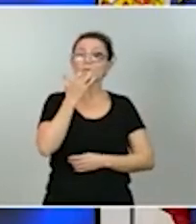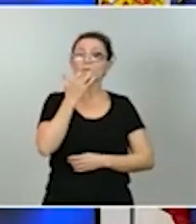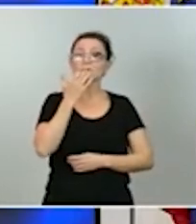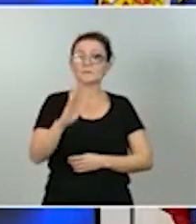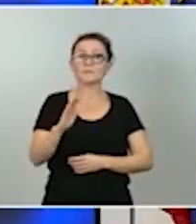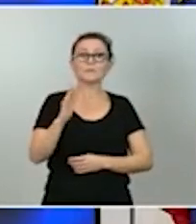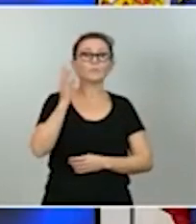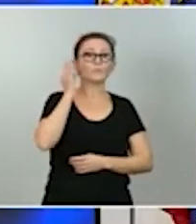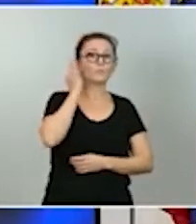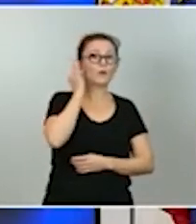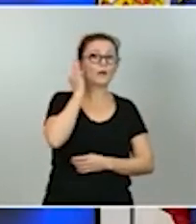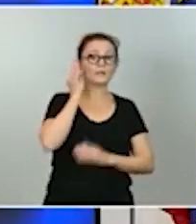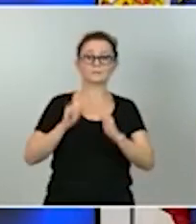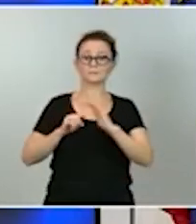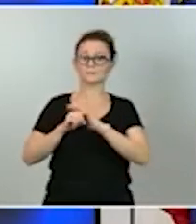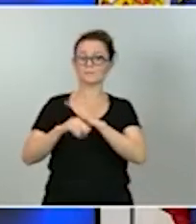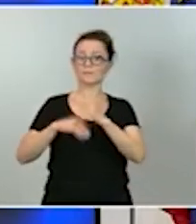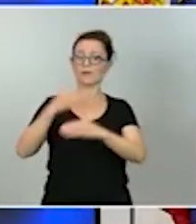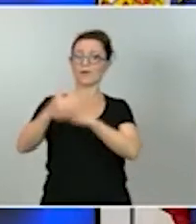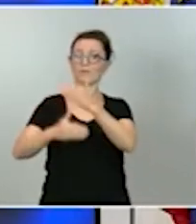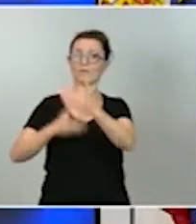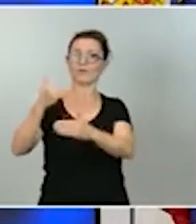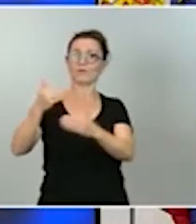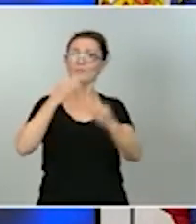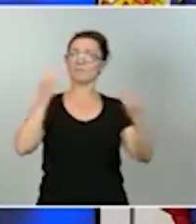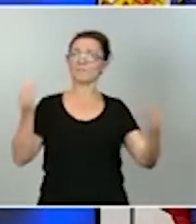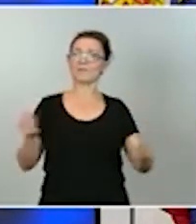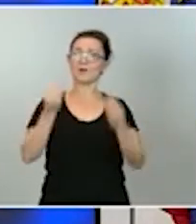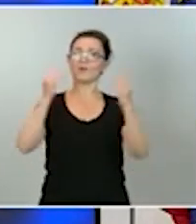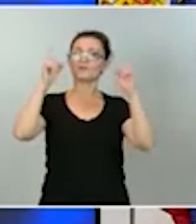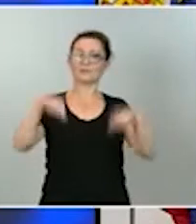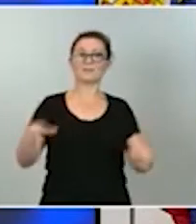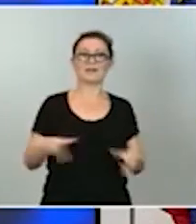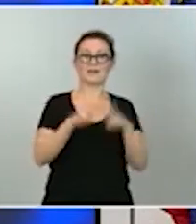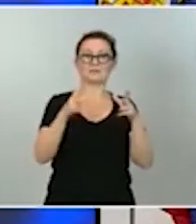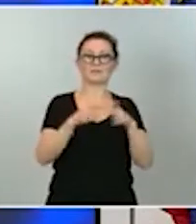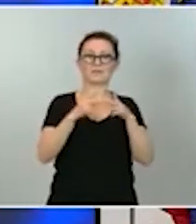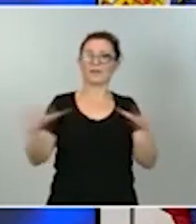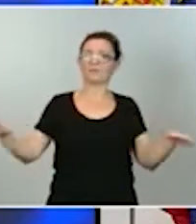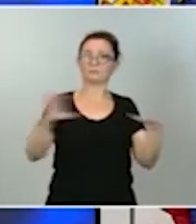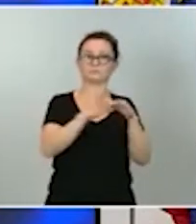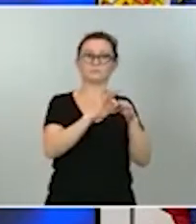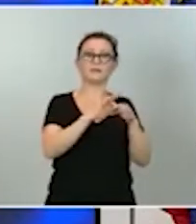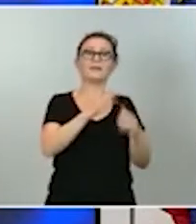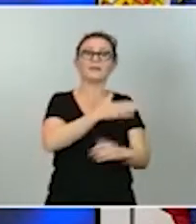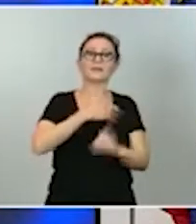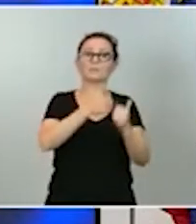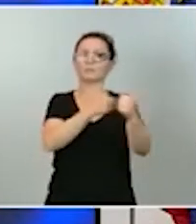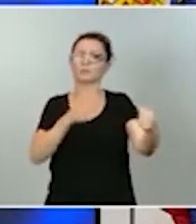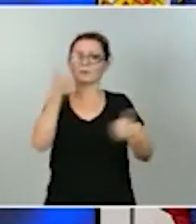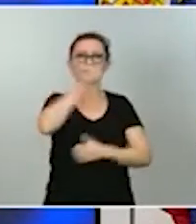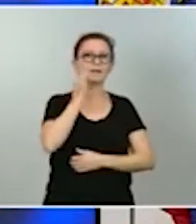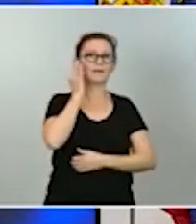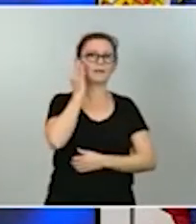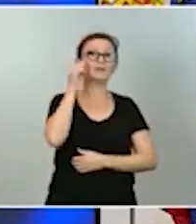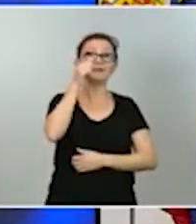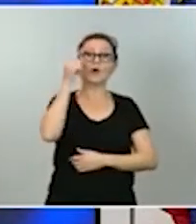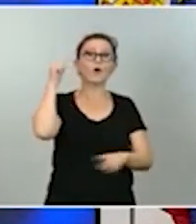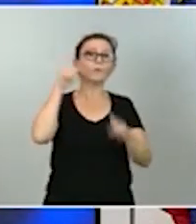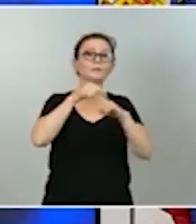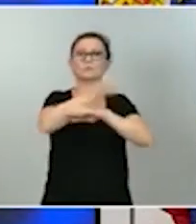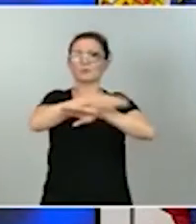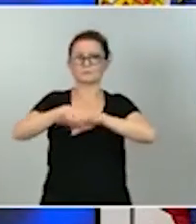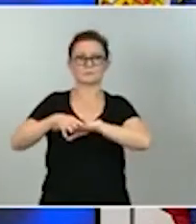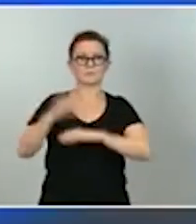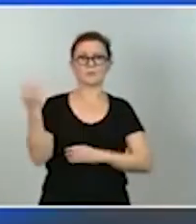avanza la sociedad el objetivo por tanto es eliminar las brechas de género que tiene que ser un objetivo transversal y por eso explica que